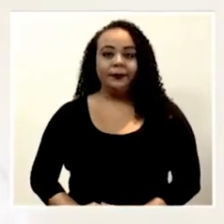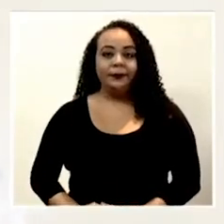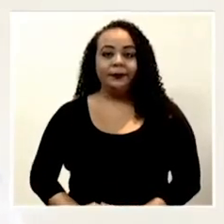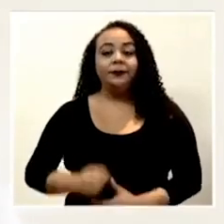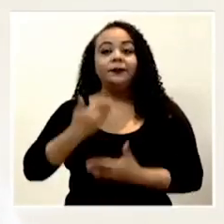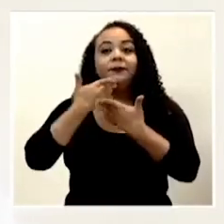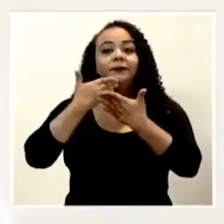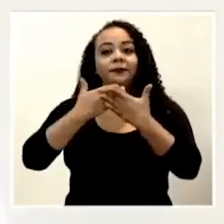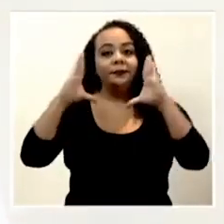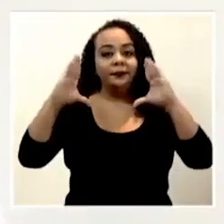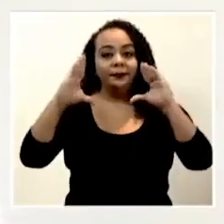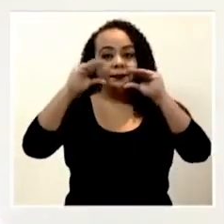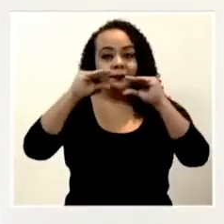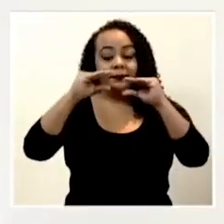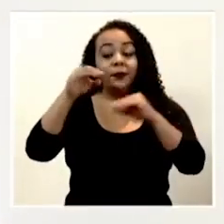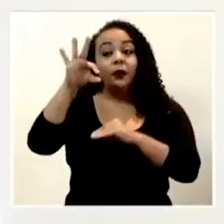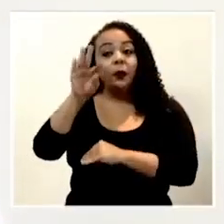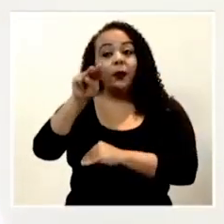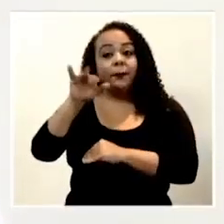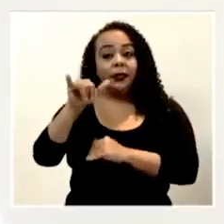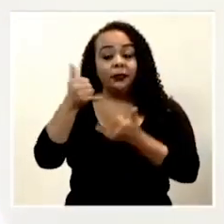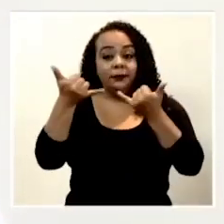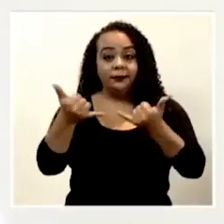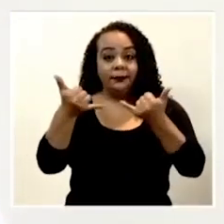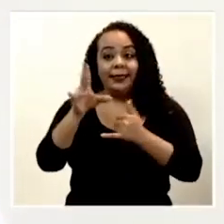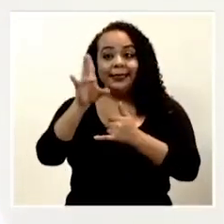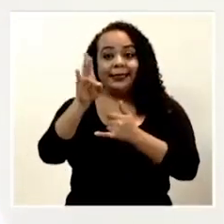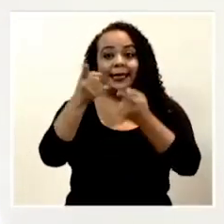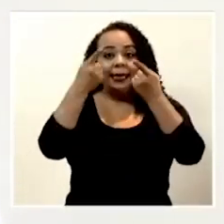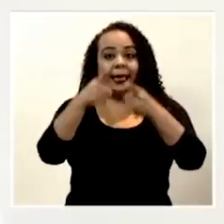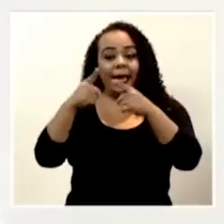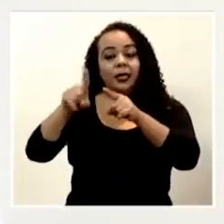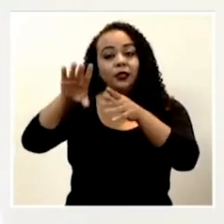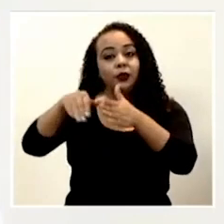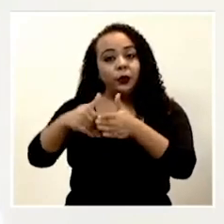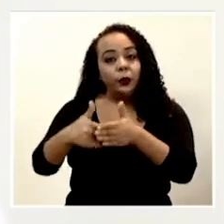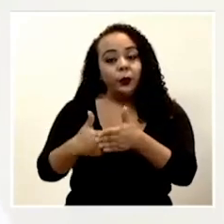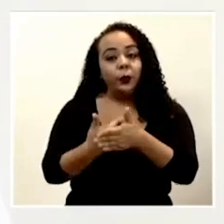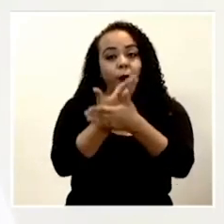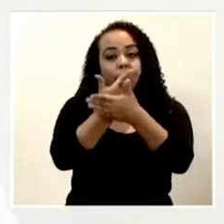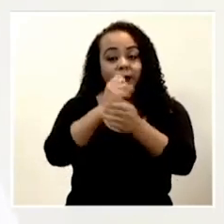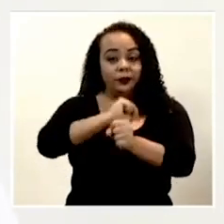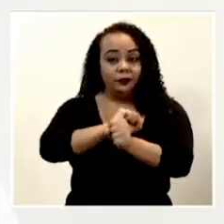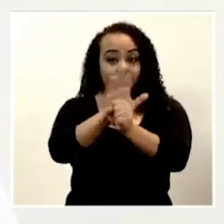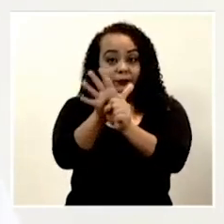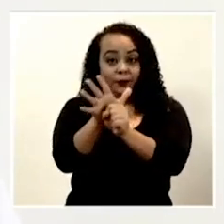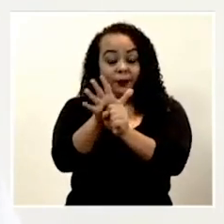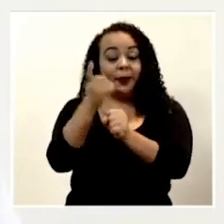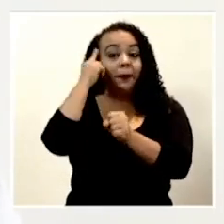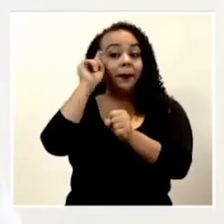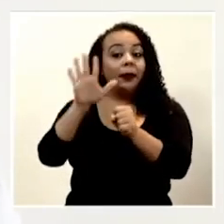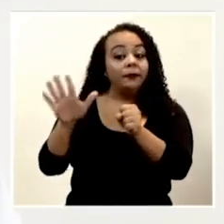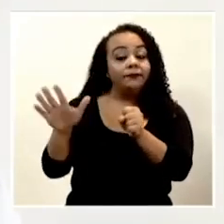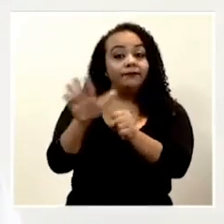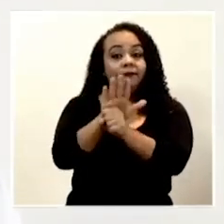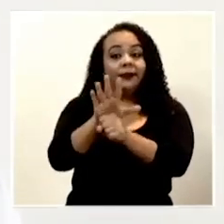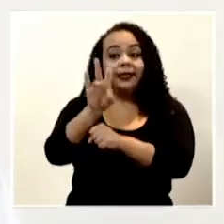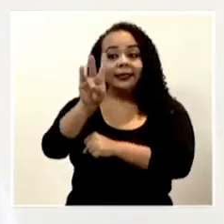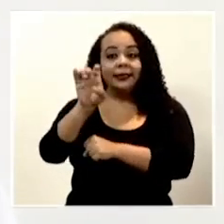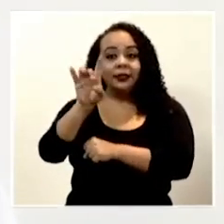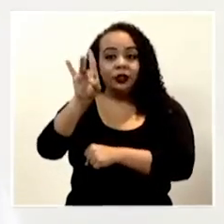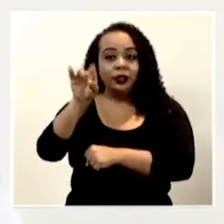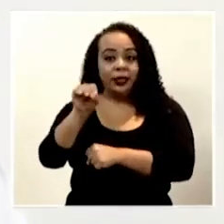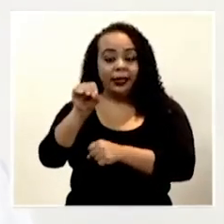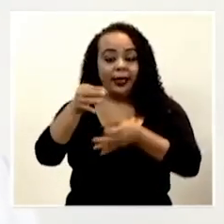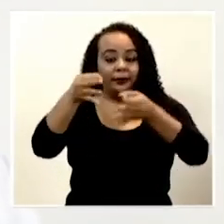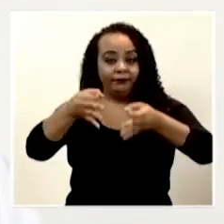Buenas tardes. Al ser nueve de mayo se registran siete casos nuevos por COVID-19 en Costa Rica para un total de 780 casos